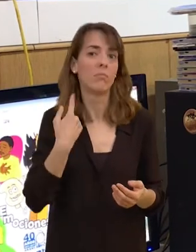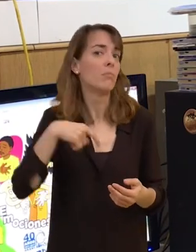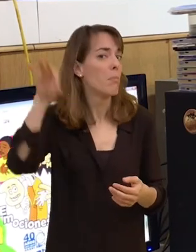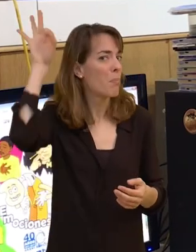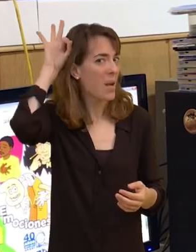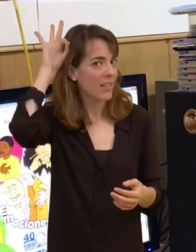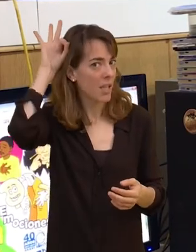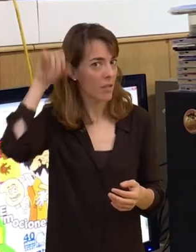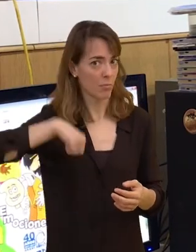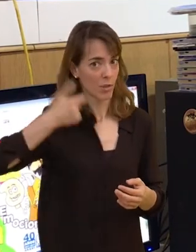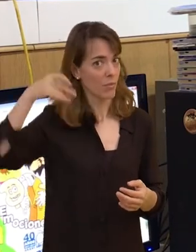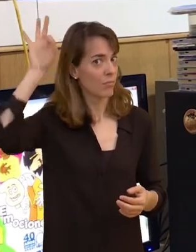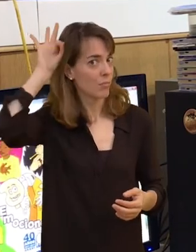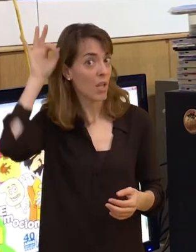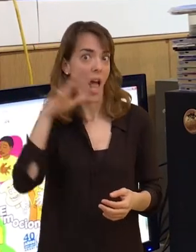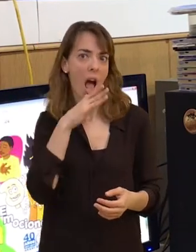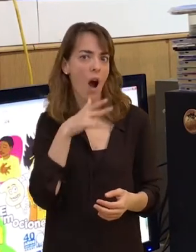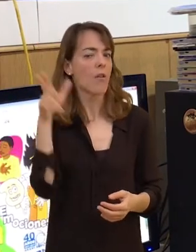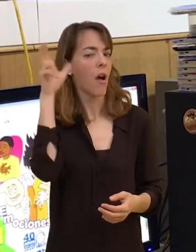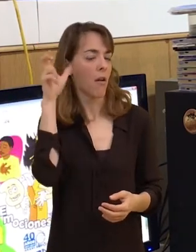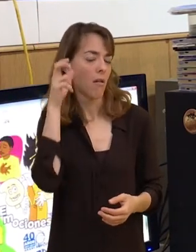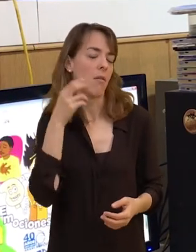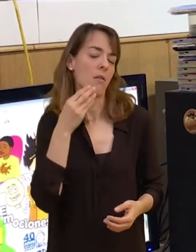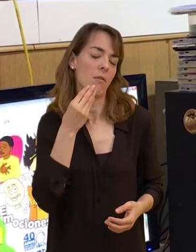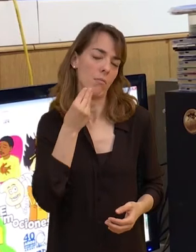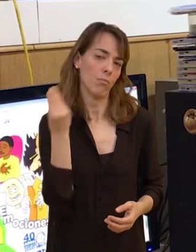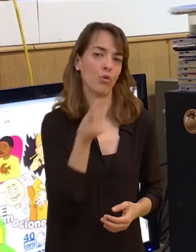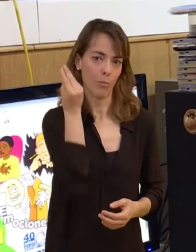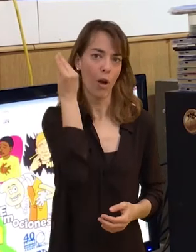implante coclear y ahora oigo mucho mejor.